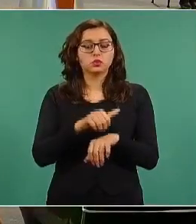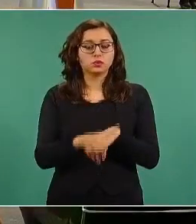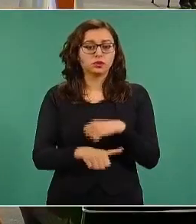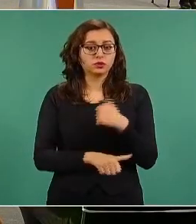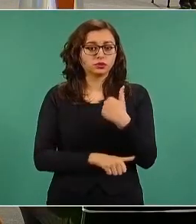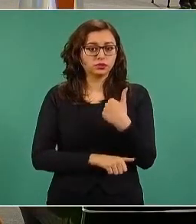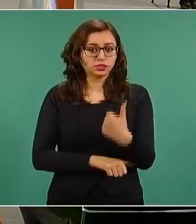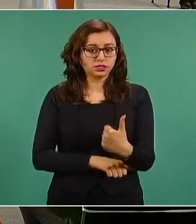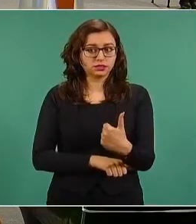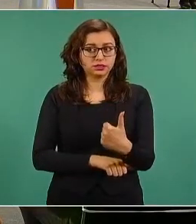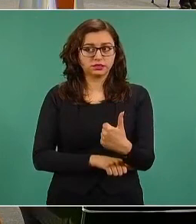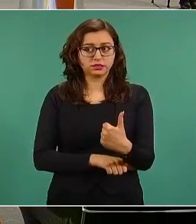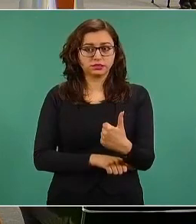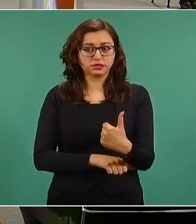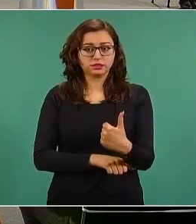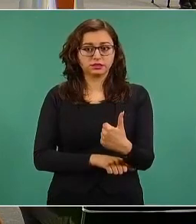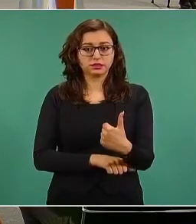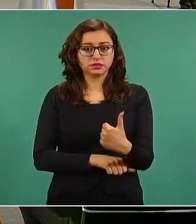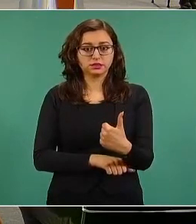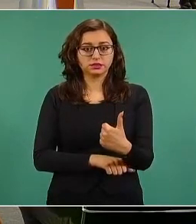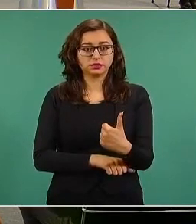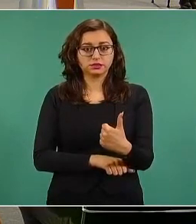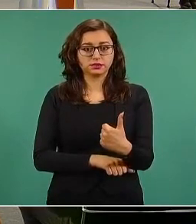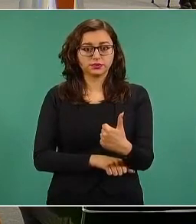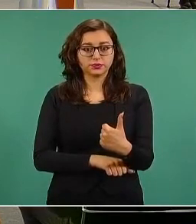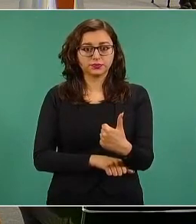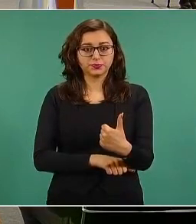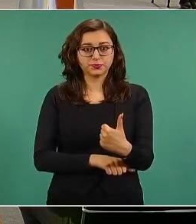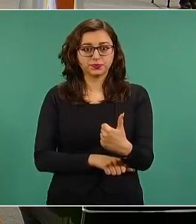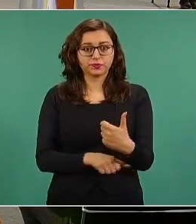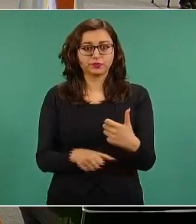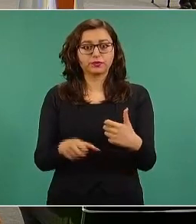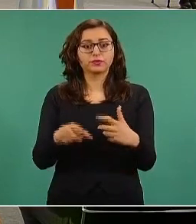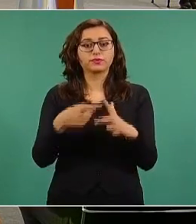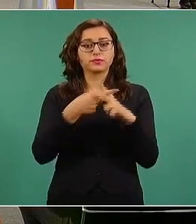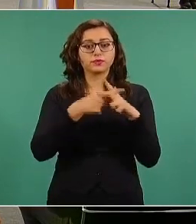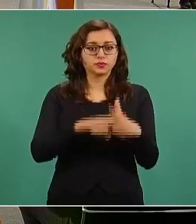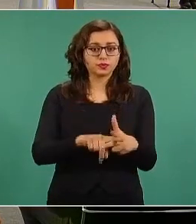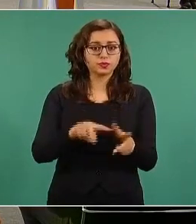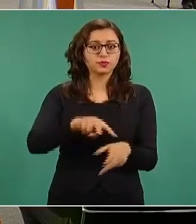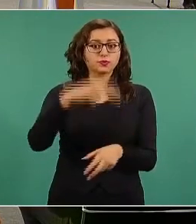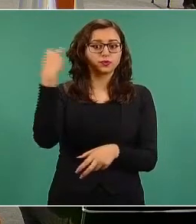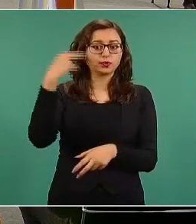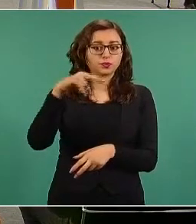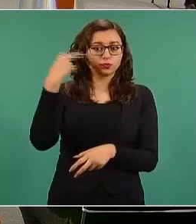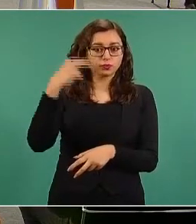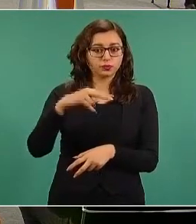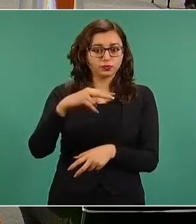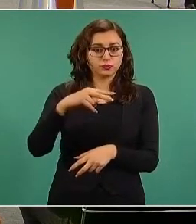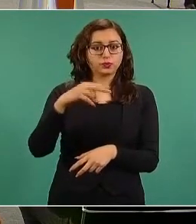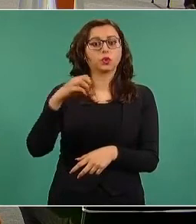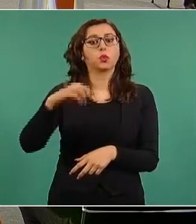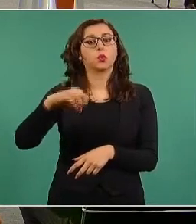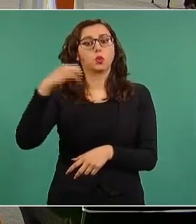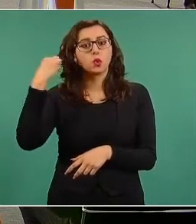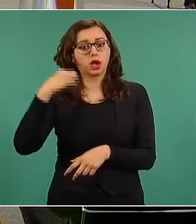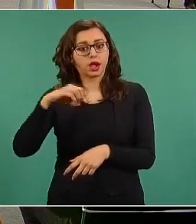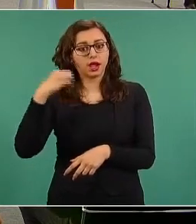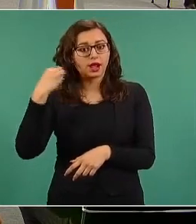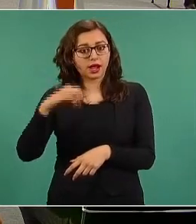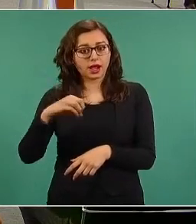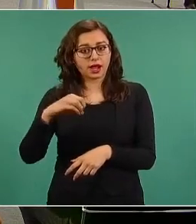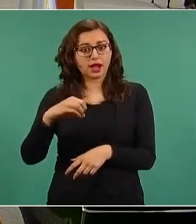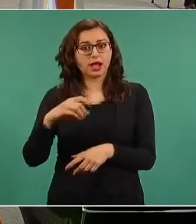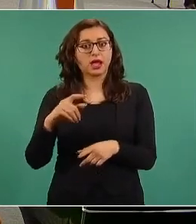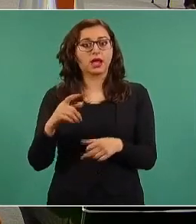empezamos aquí en Veracruz, nos vamos a Oaxaca, después a